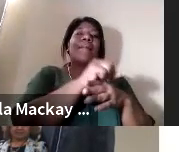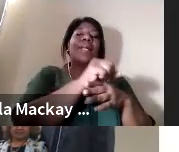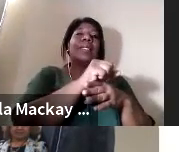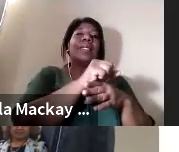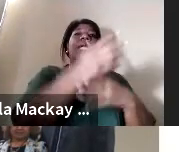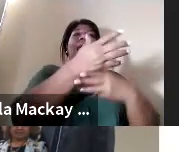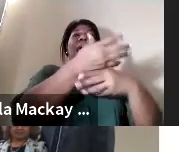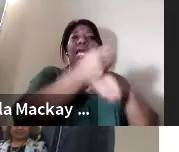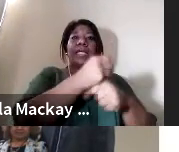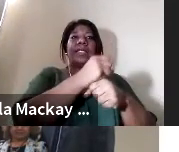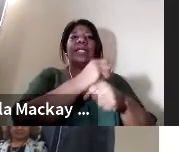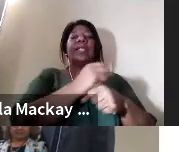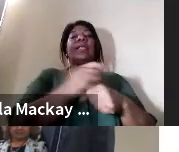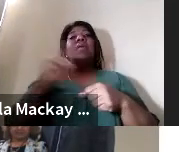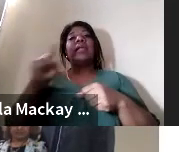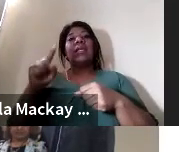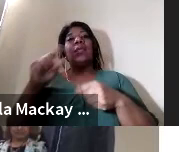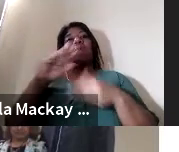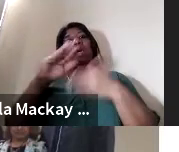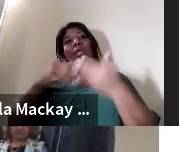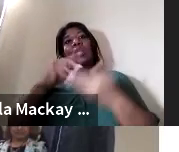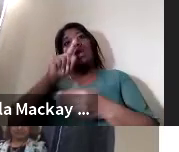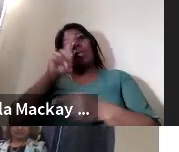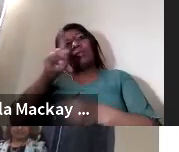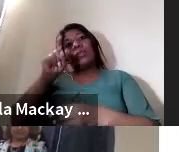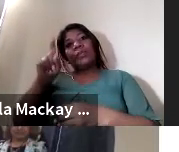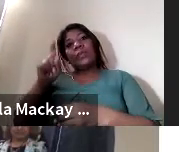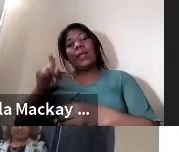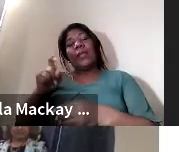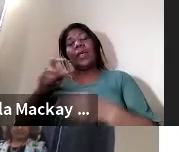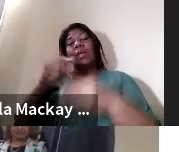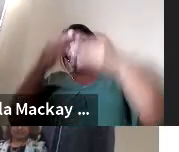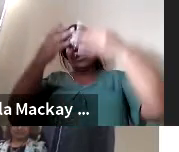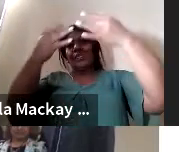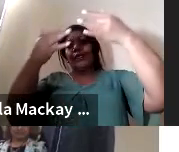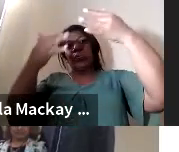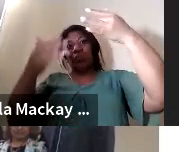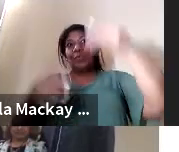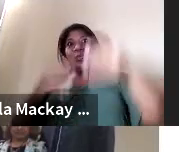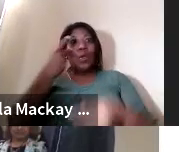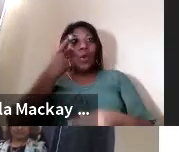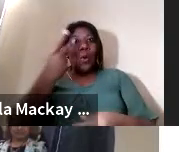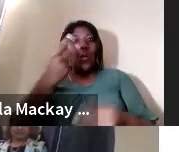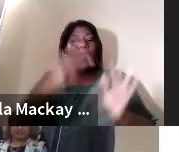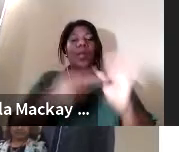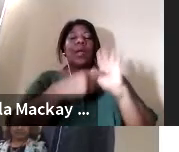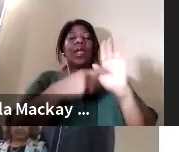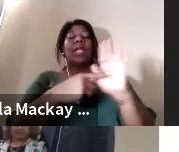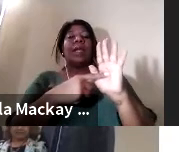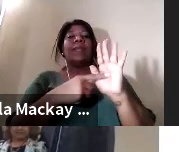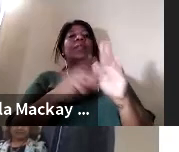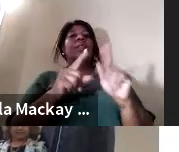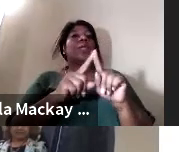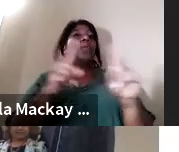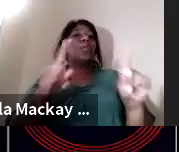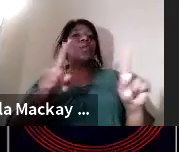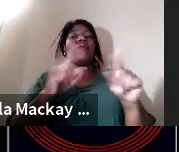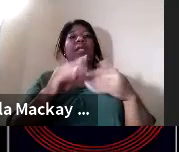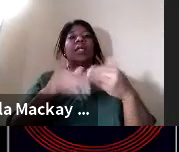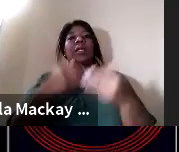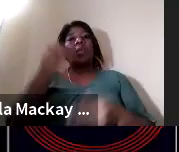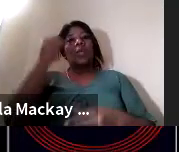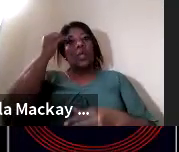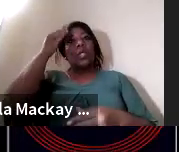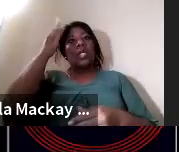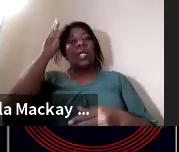complementar todos los saberes que conlleva este campo interesante de la investigación en las diferentes áreas del conocimiento como lo hemos podido